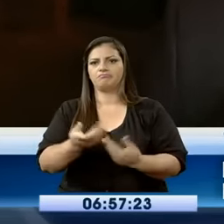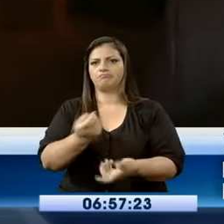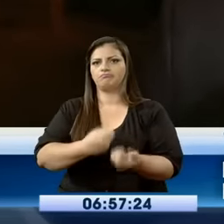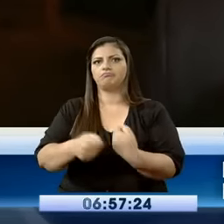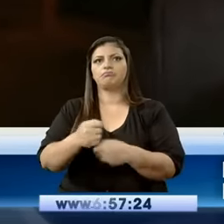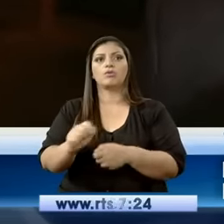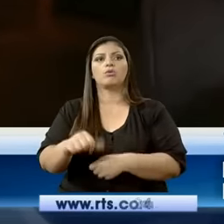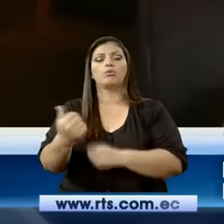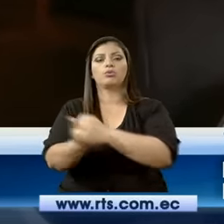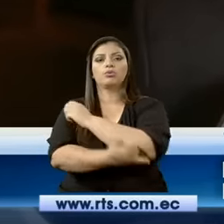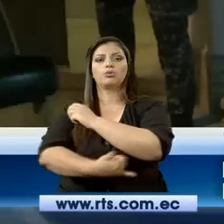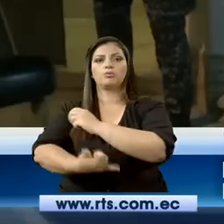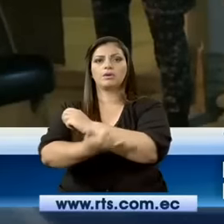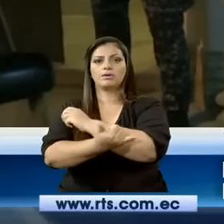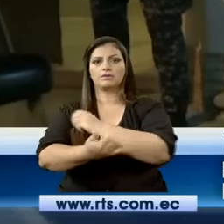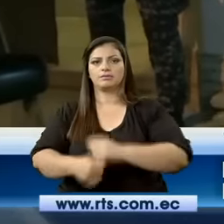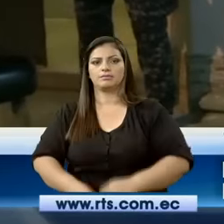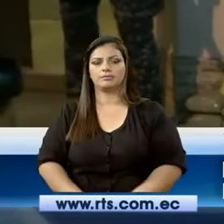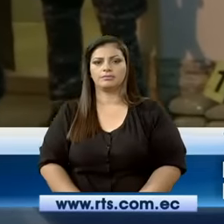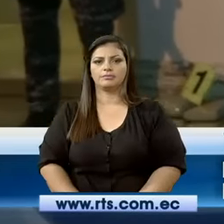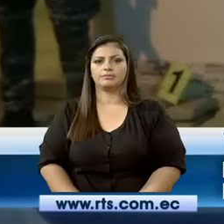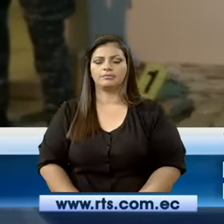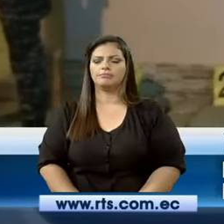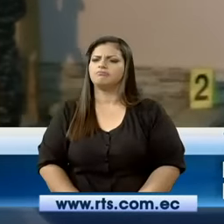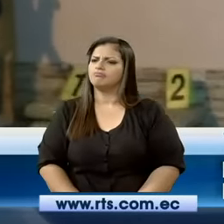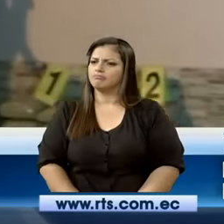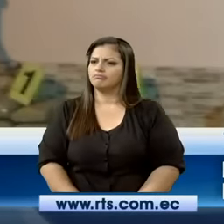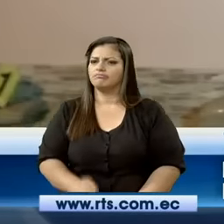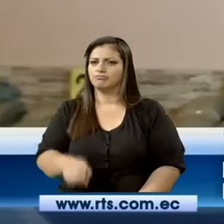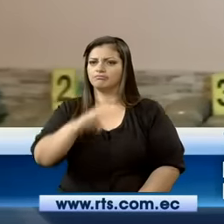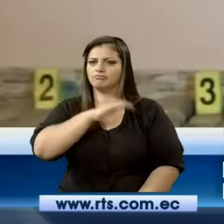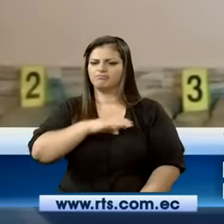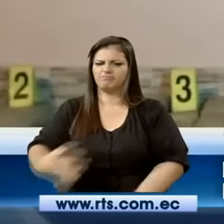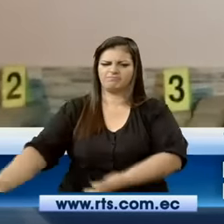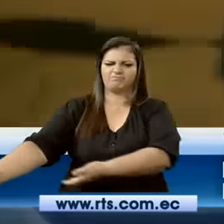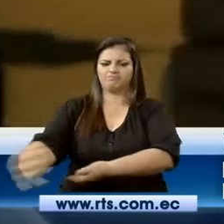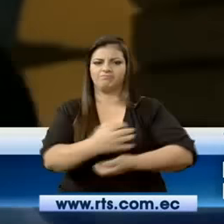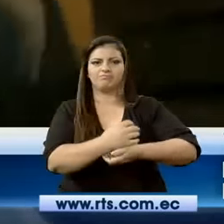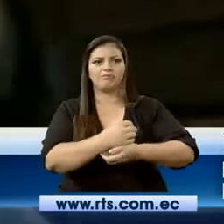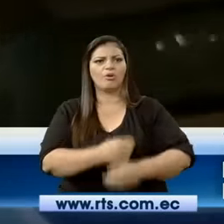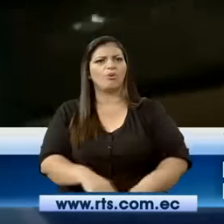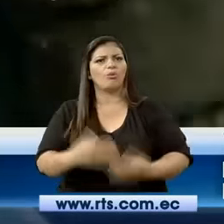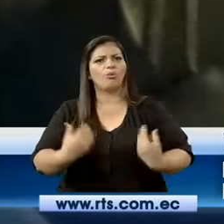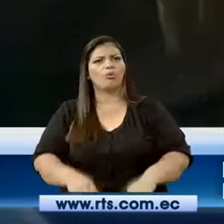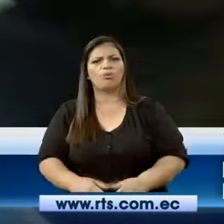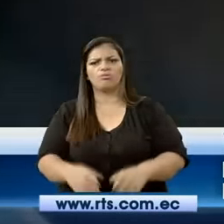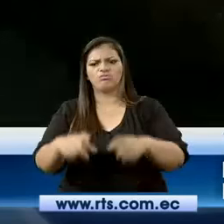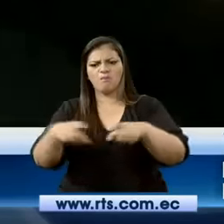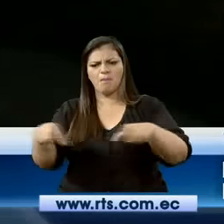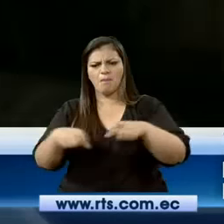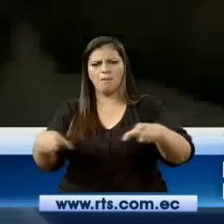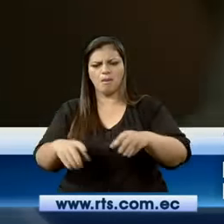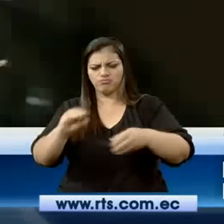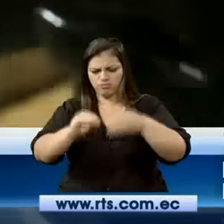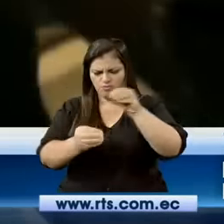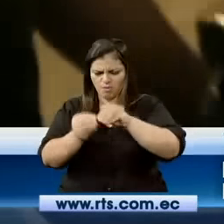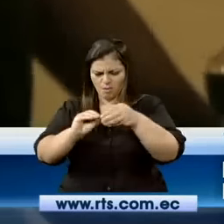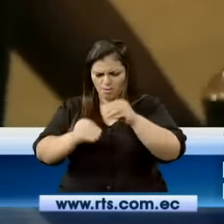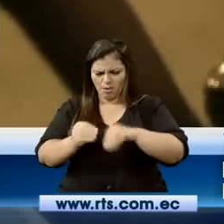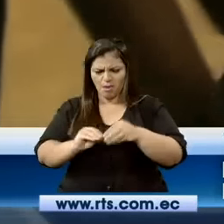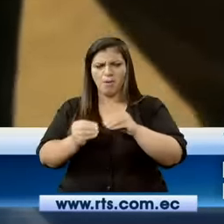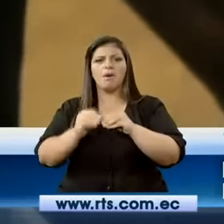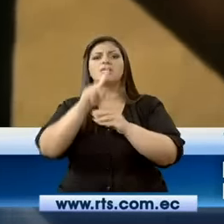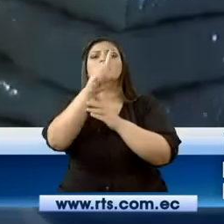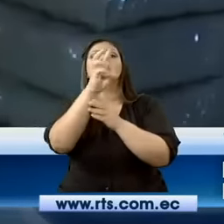países por parte de los puertos marítimos. Con este decomiso, la policía evitó que 160 mil dosis sean comercializadas dentro del